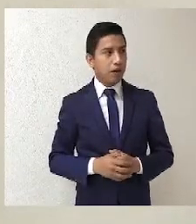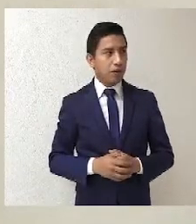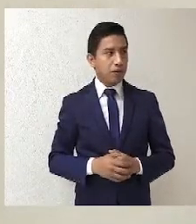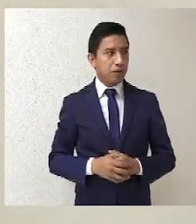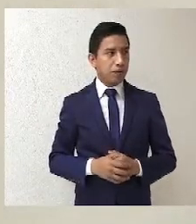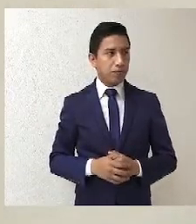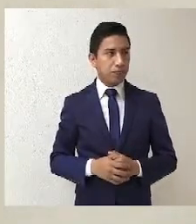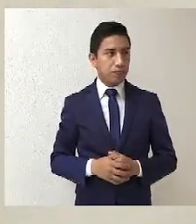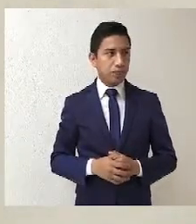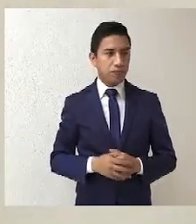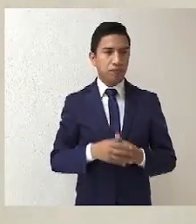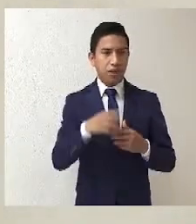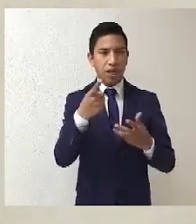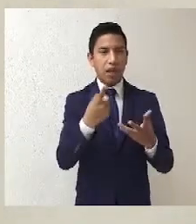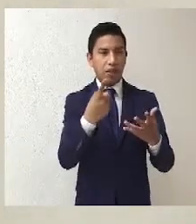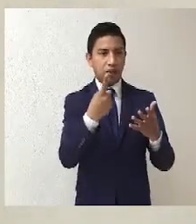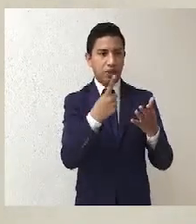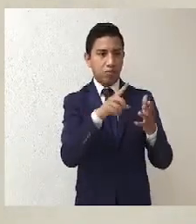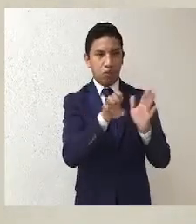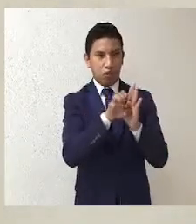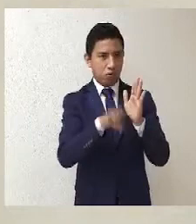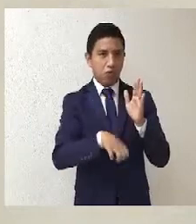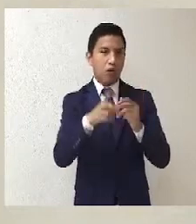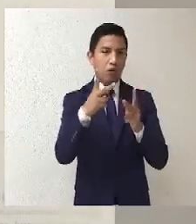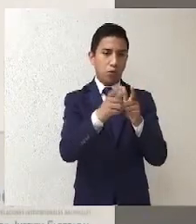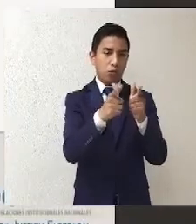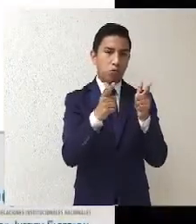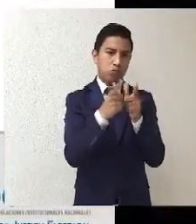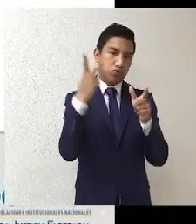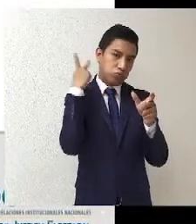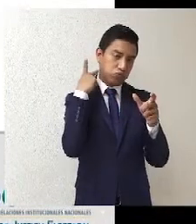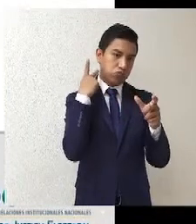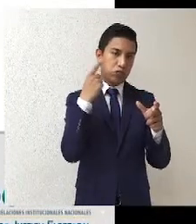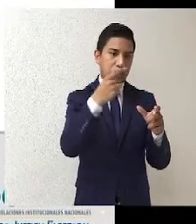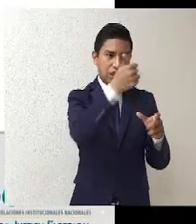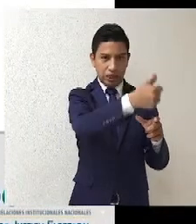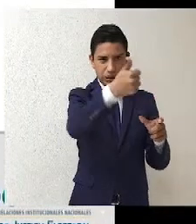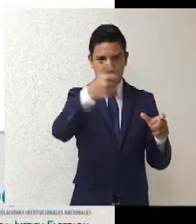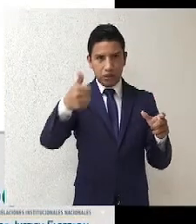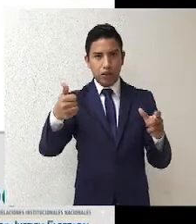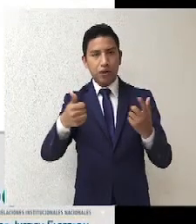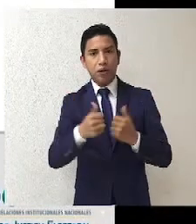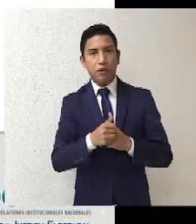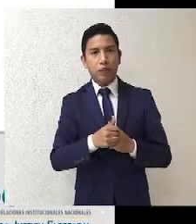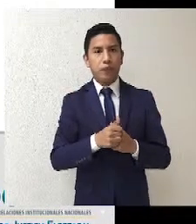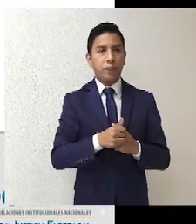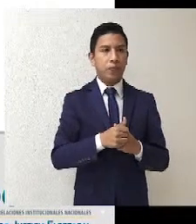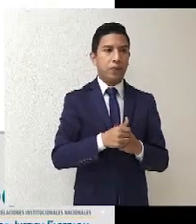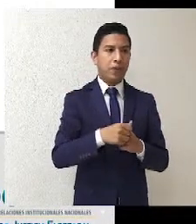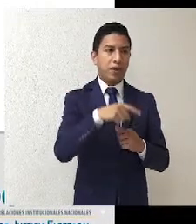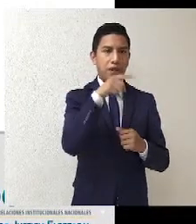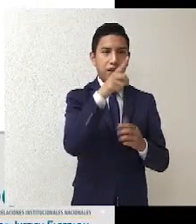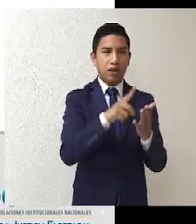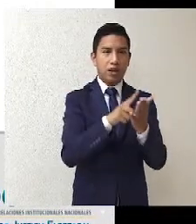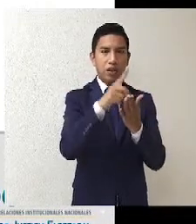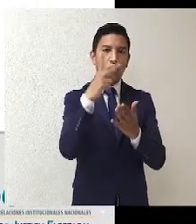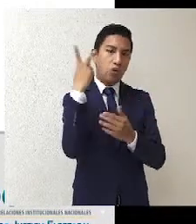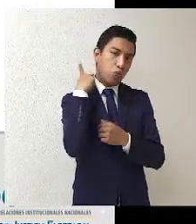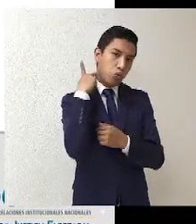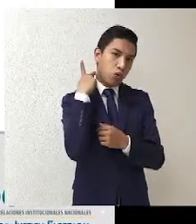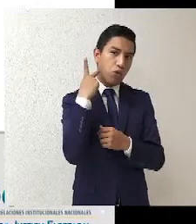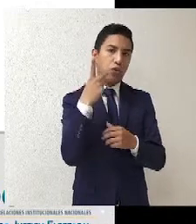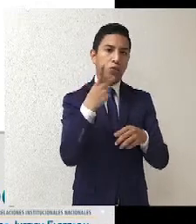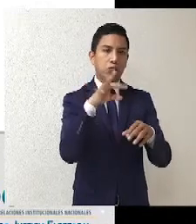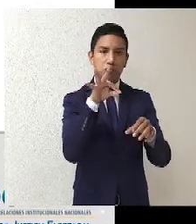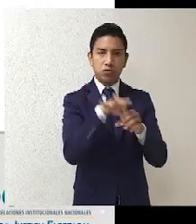como estos procesos internos de los partidos políticos están relacionados con los derechos políticos electorales,